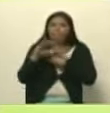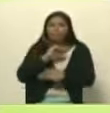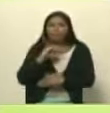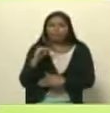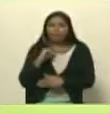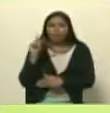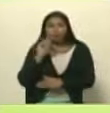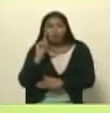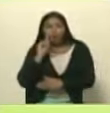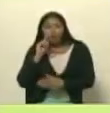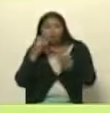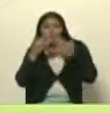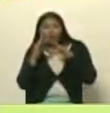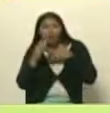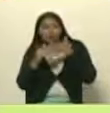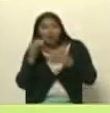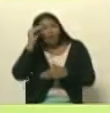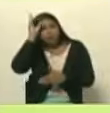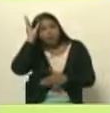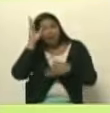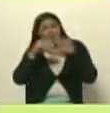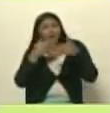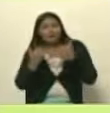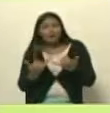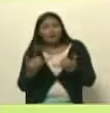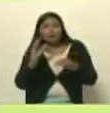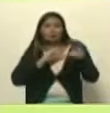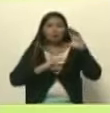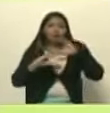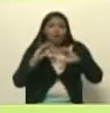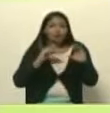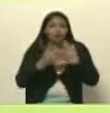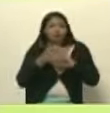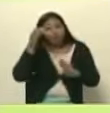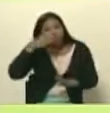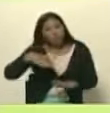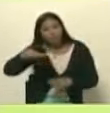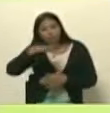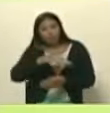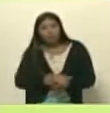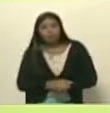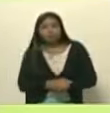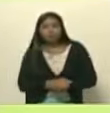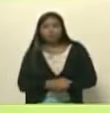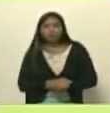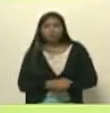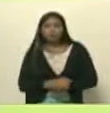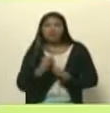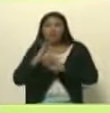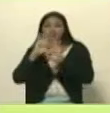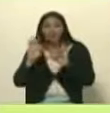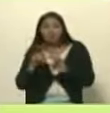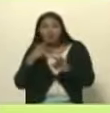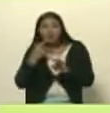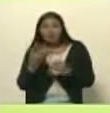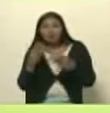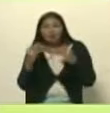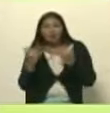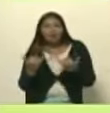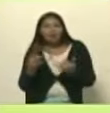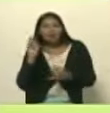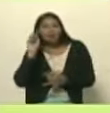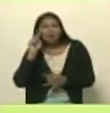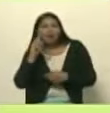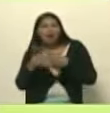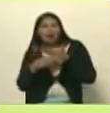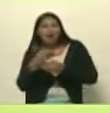es una censura a la capacidad comunicacional de un pueblo y ahí estamos hablando de esta necesidad